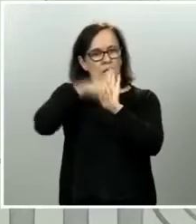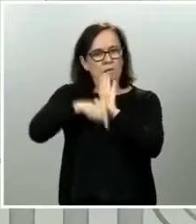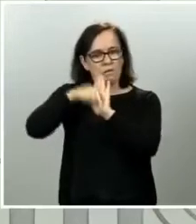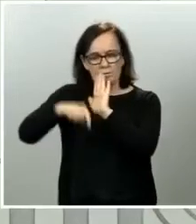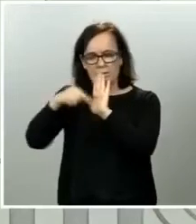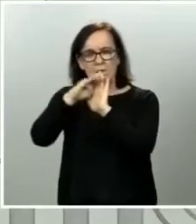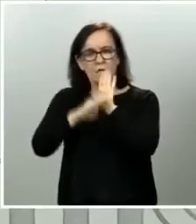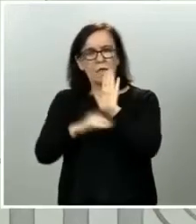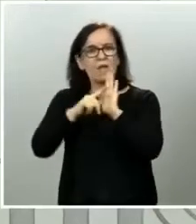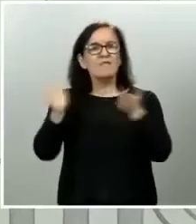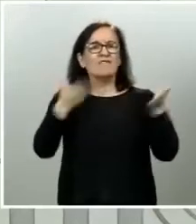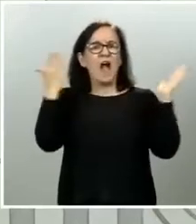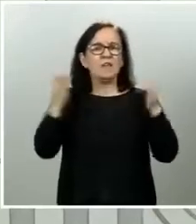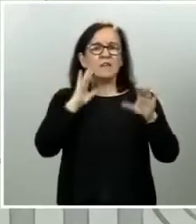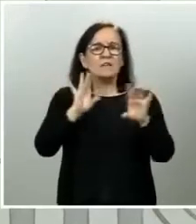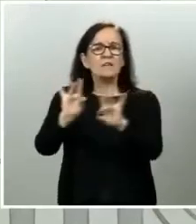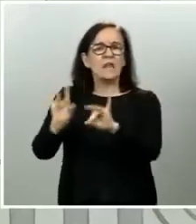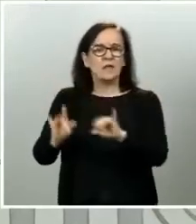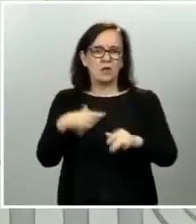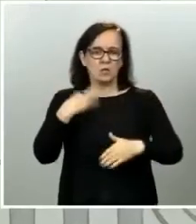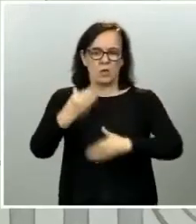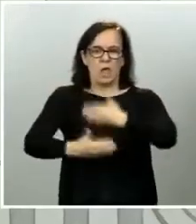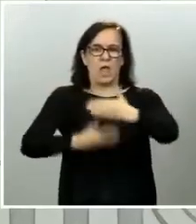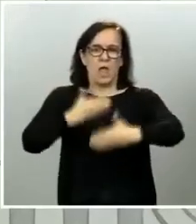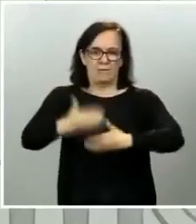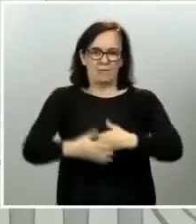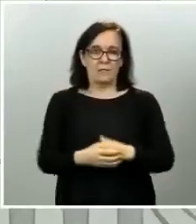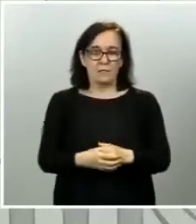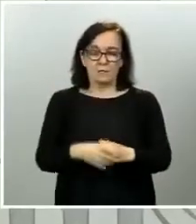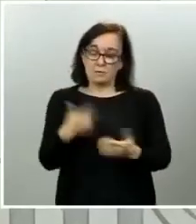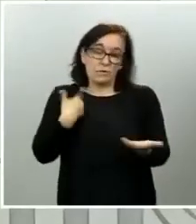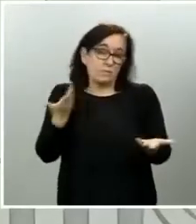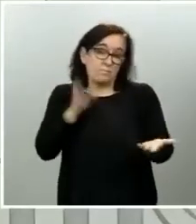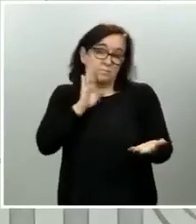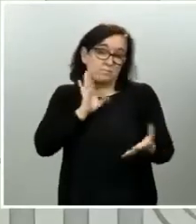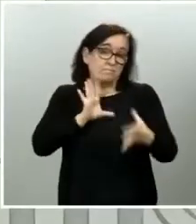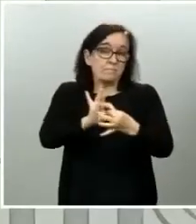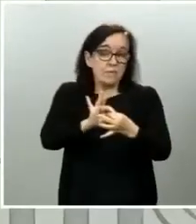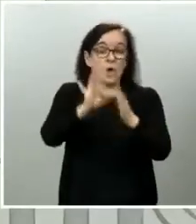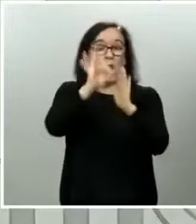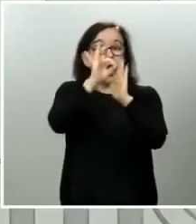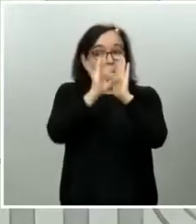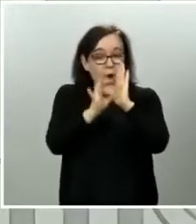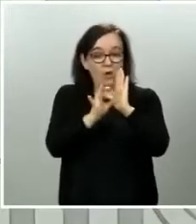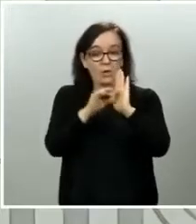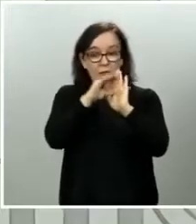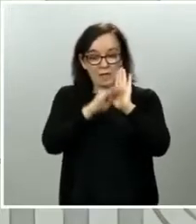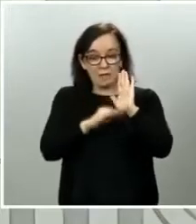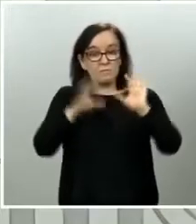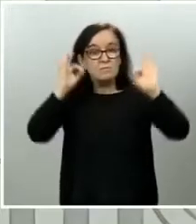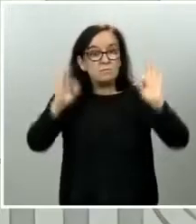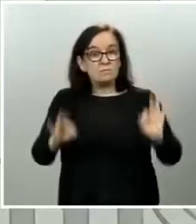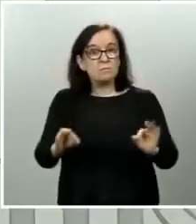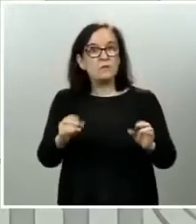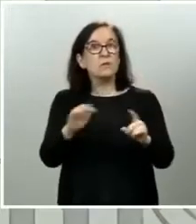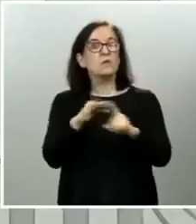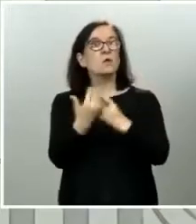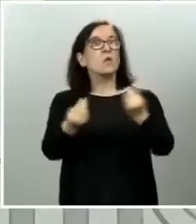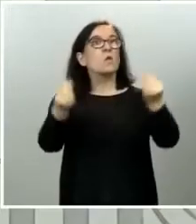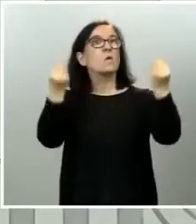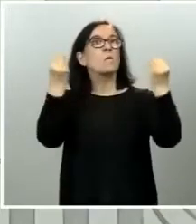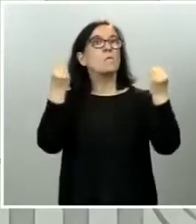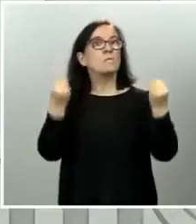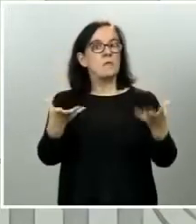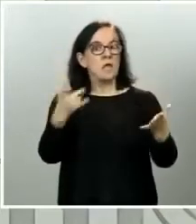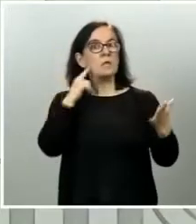momento y qué territorios pueden avanzar a ellas. Por tanto, me remito a la orden que en su momento, si se dan las condiciones, dictaremos para que ciertos